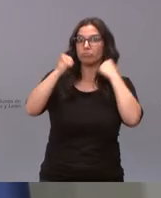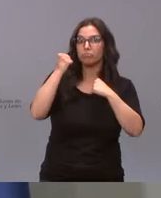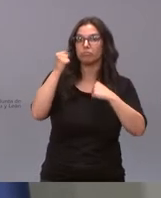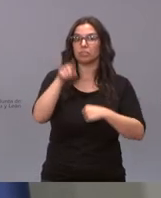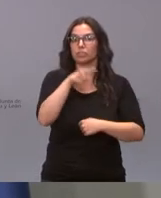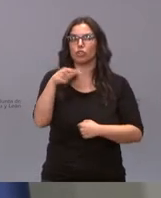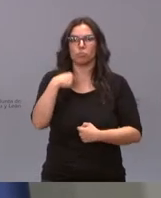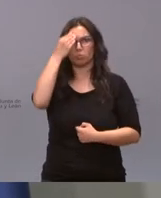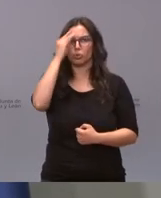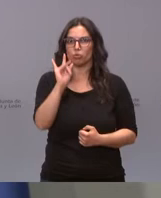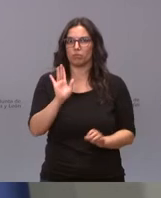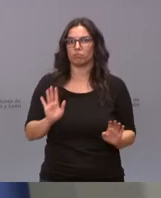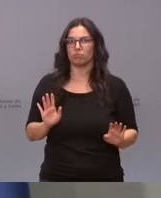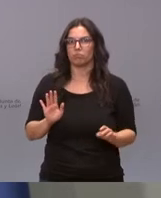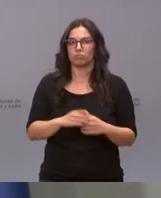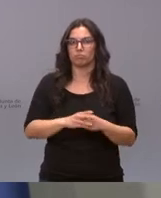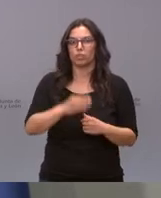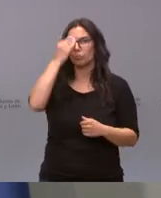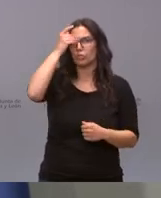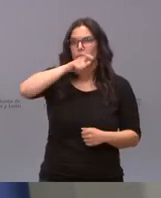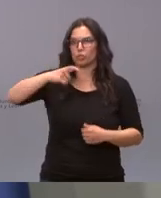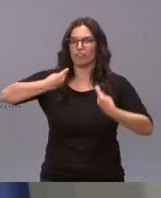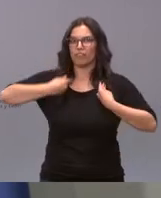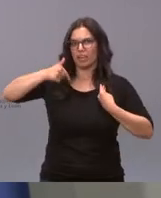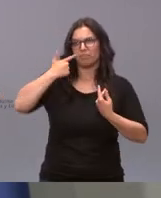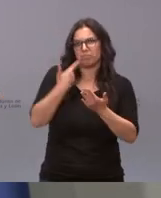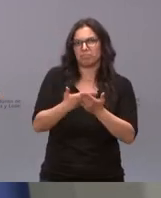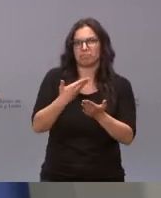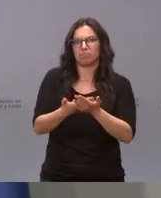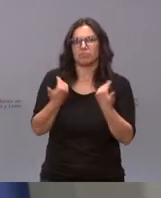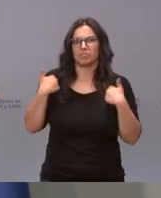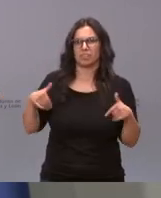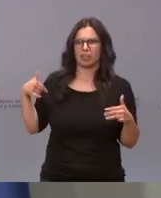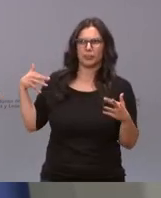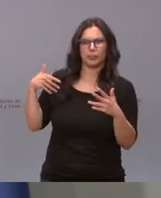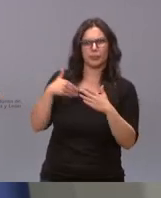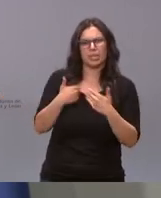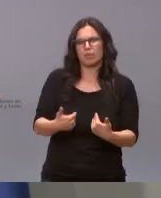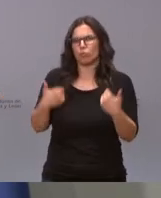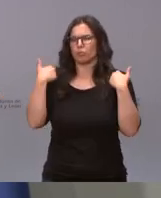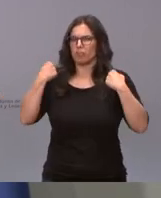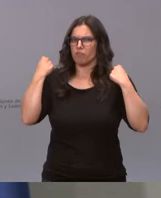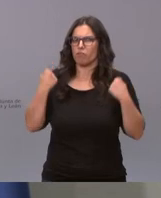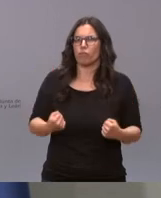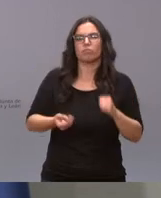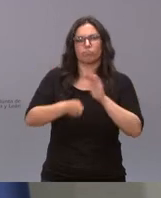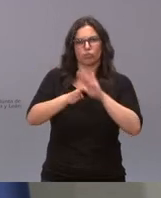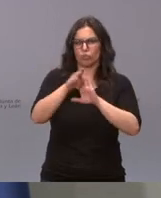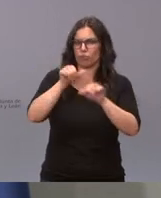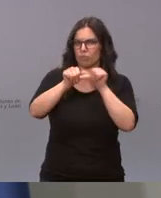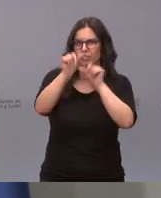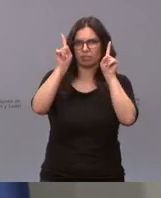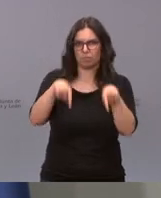yo creo que la población de nuestra comunidad ha mostrado un elevadísimo grado de responsabilidad y lo va a seguir haciendo